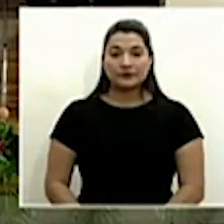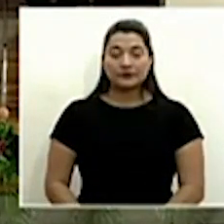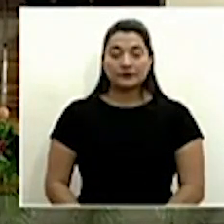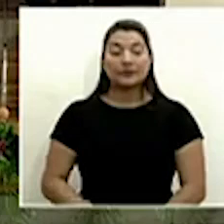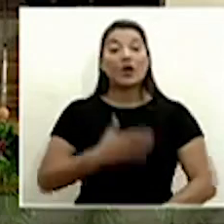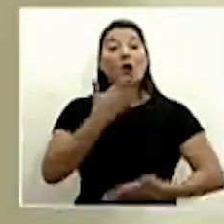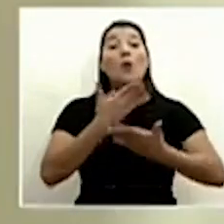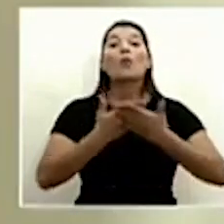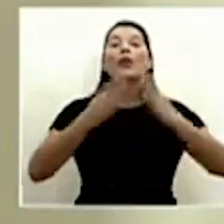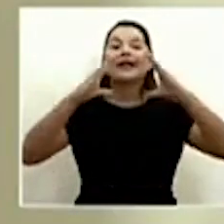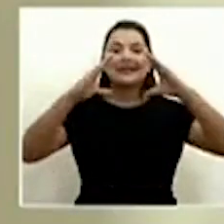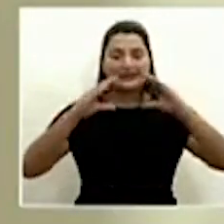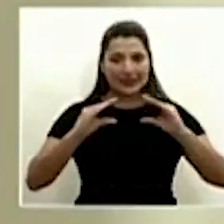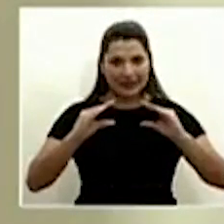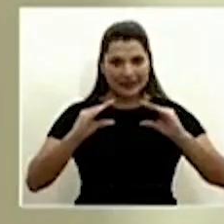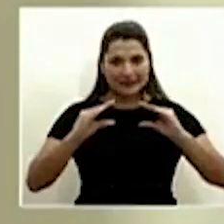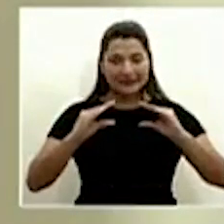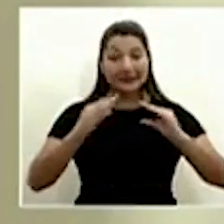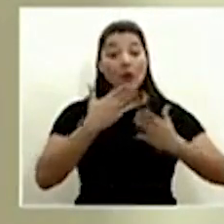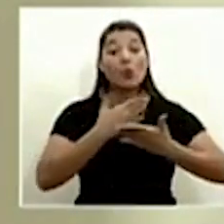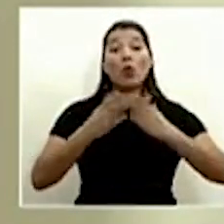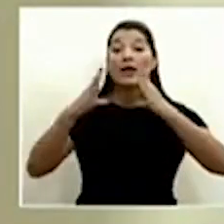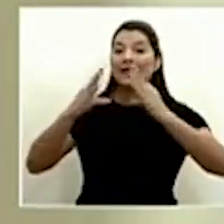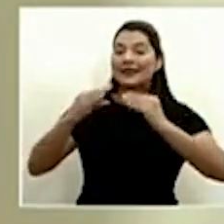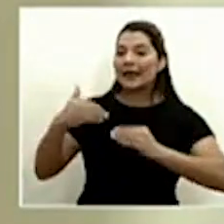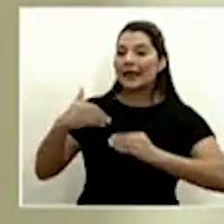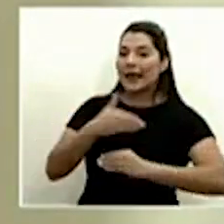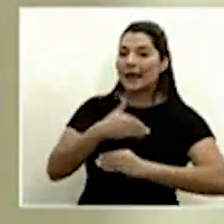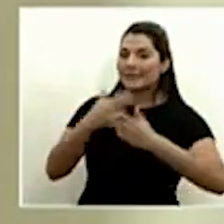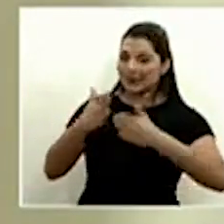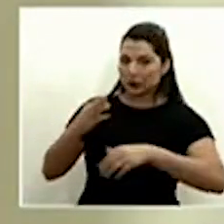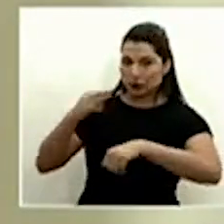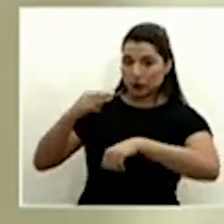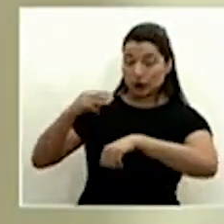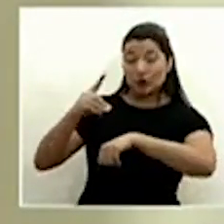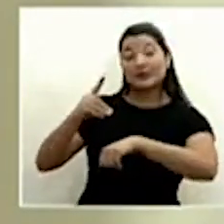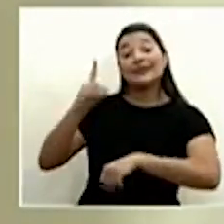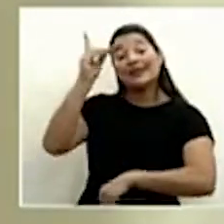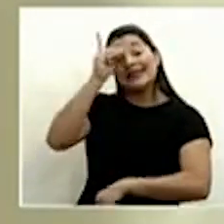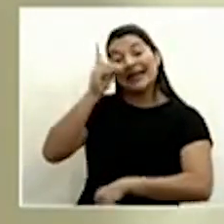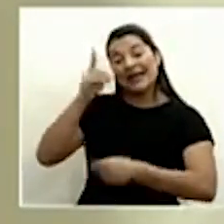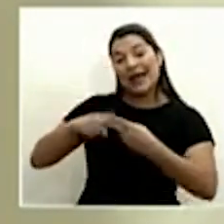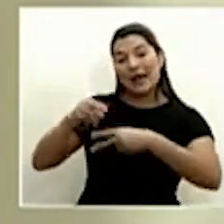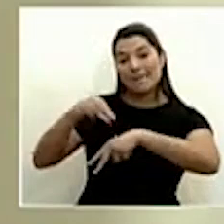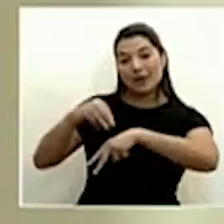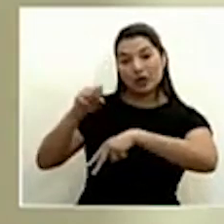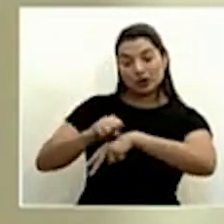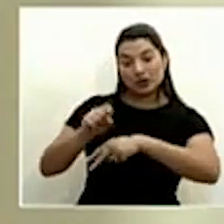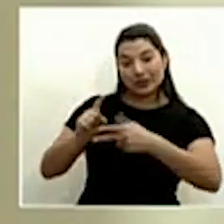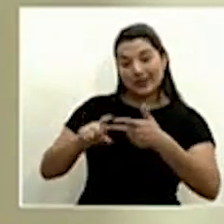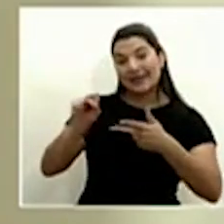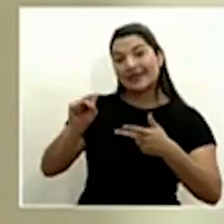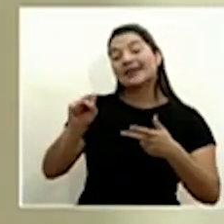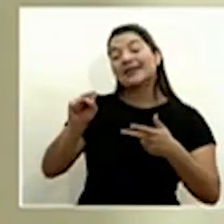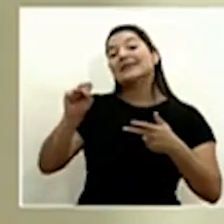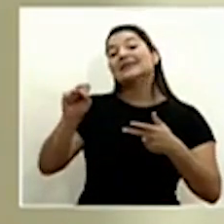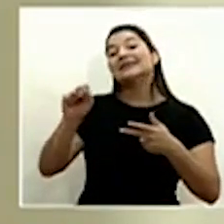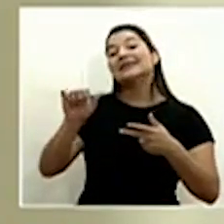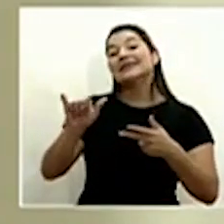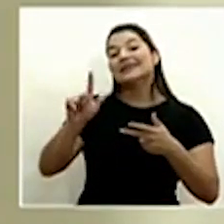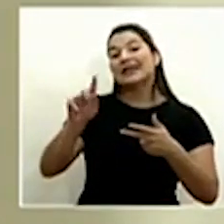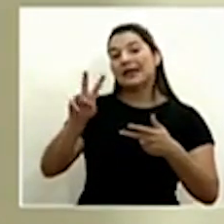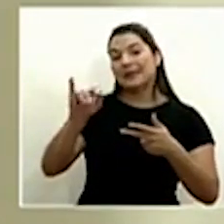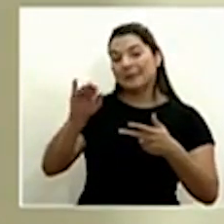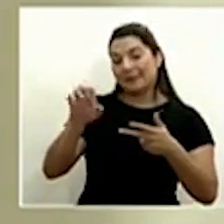Muy buenas tardes, muy buenas tardes los ministros Daniel Salas, Silvio Durán y Michael Soto, y a quienes nos están siguiendo en